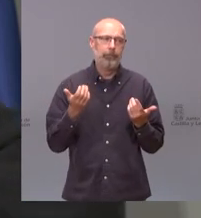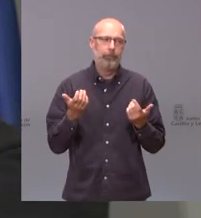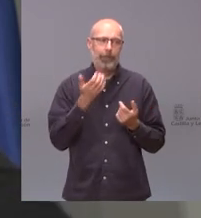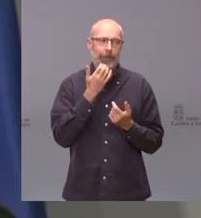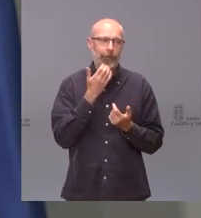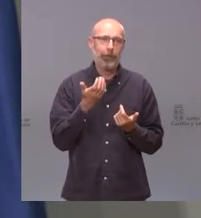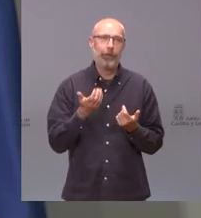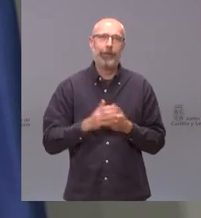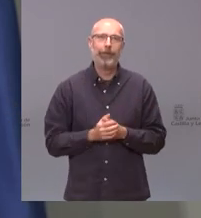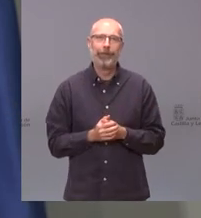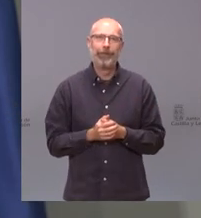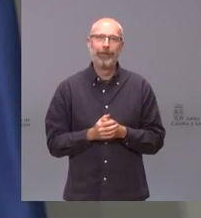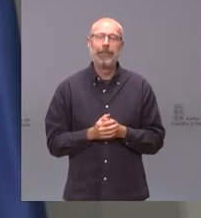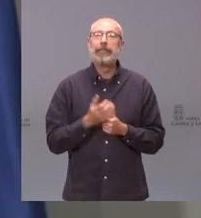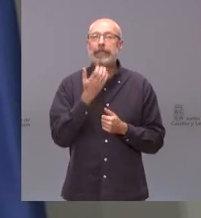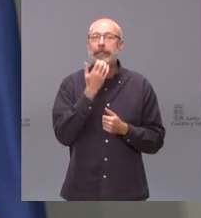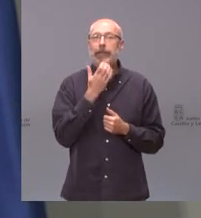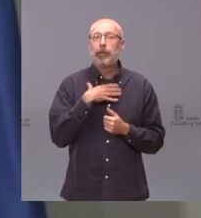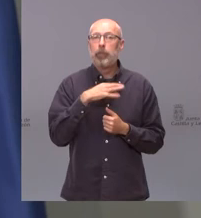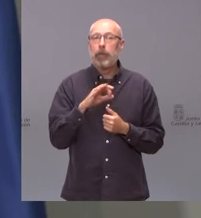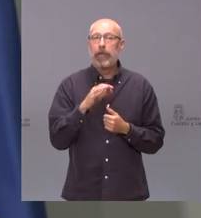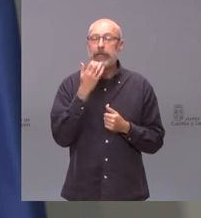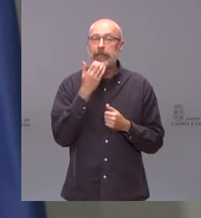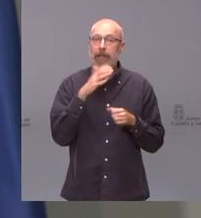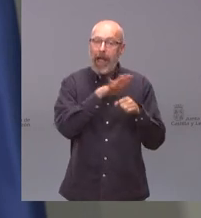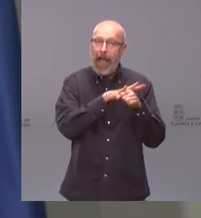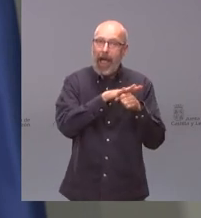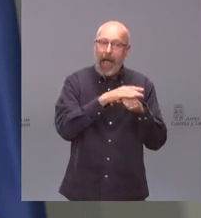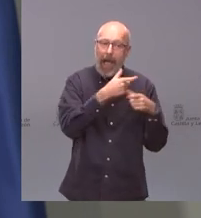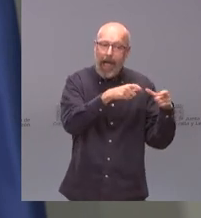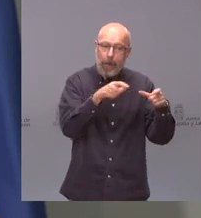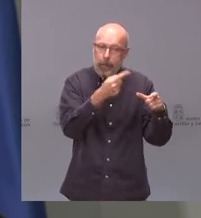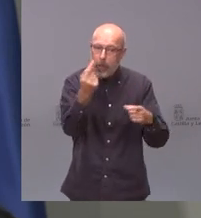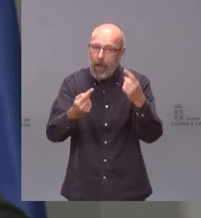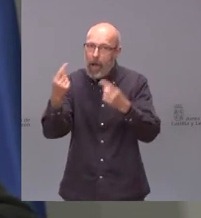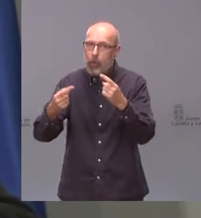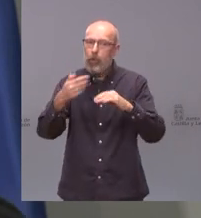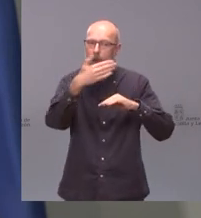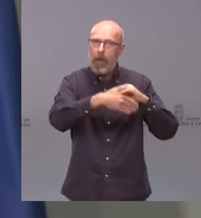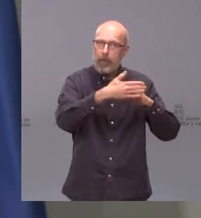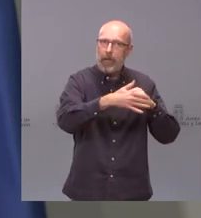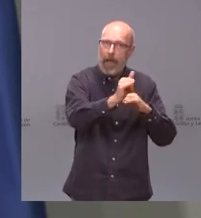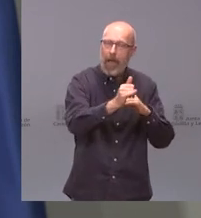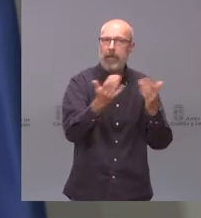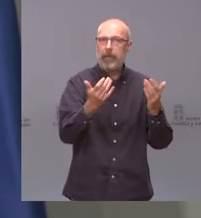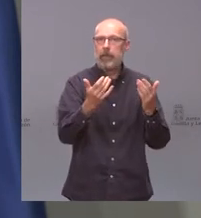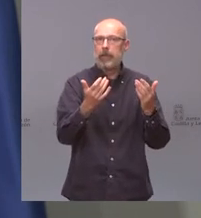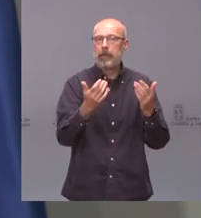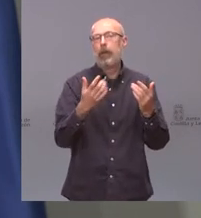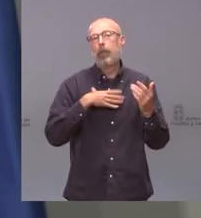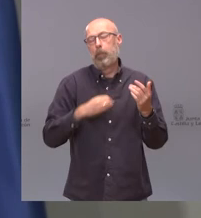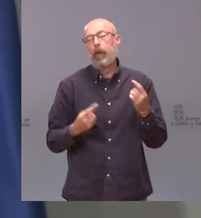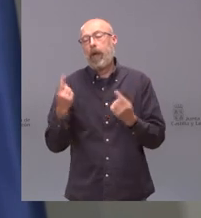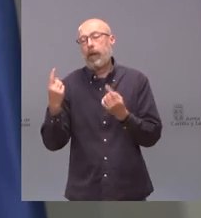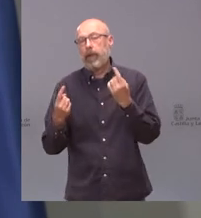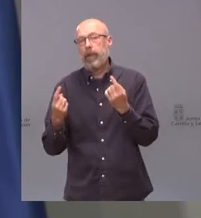fuerza de limitar los ámbitos donde se producen las restricciones pues llegue un momento en que se nos escape otra vez